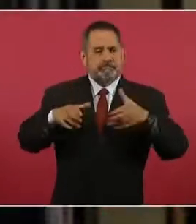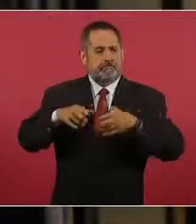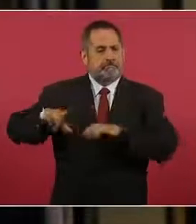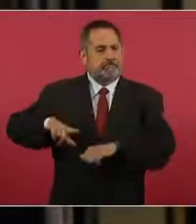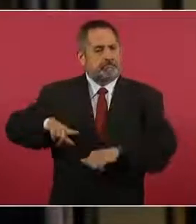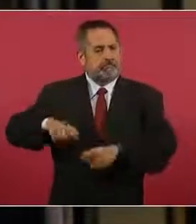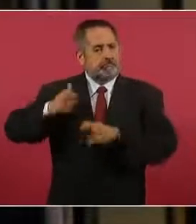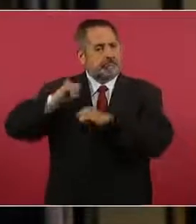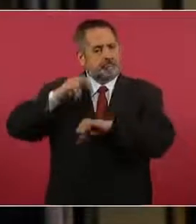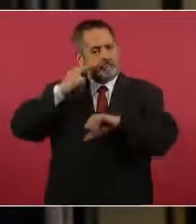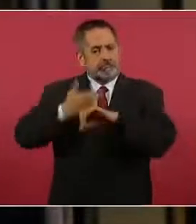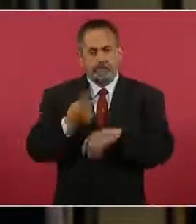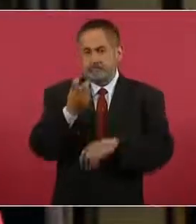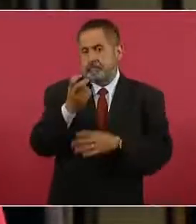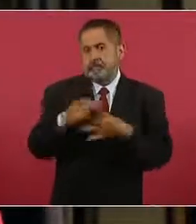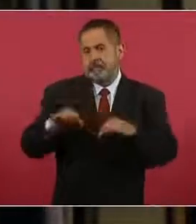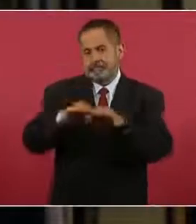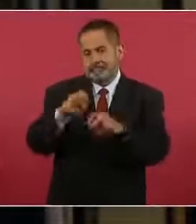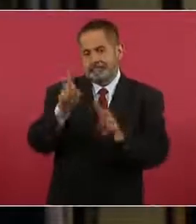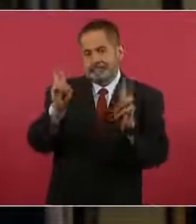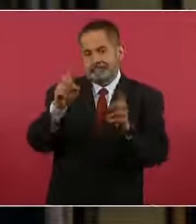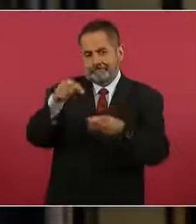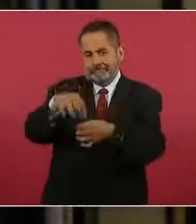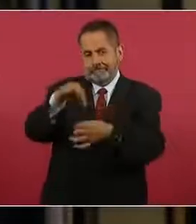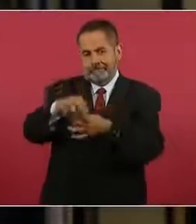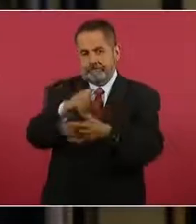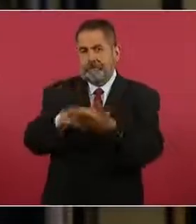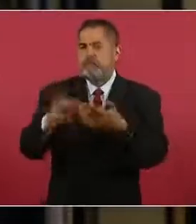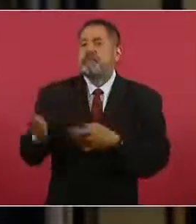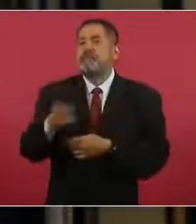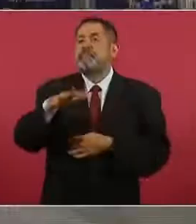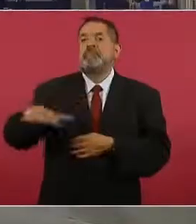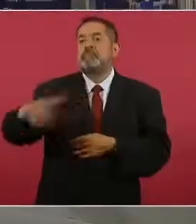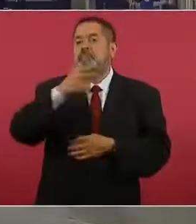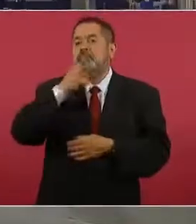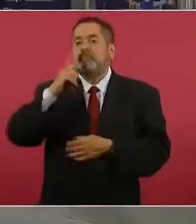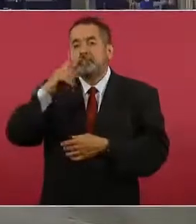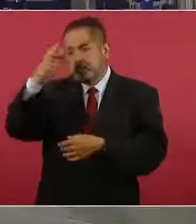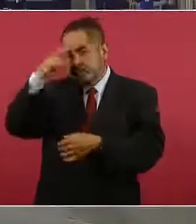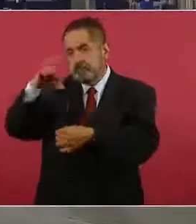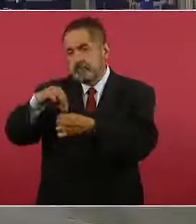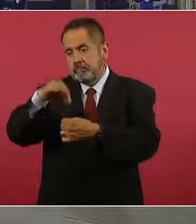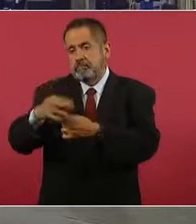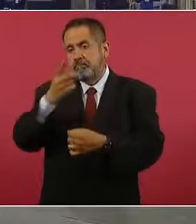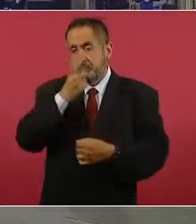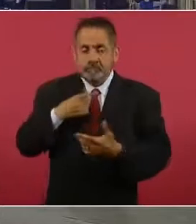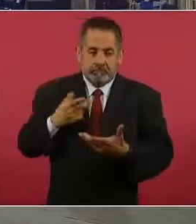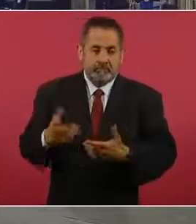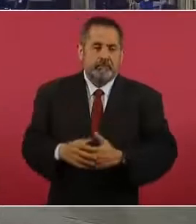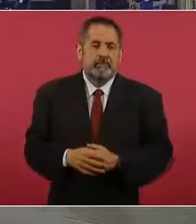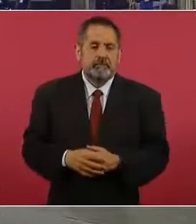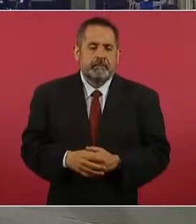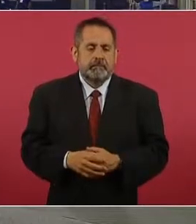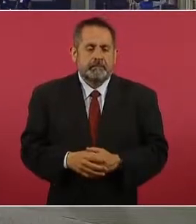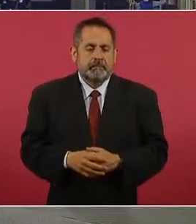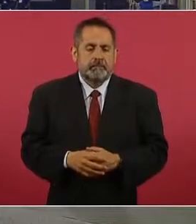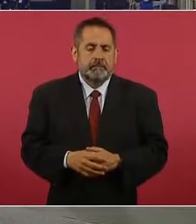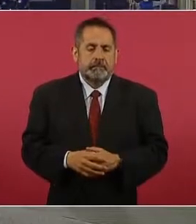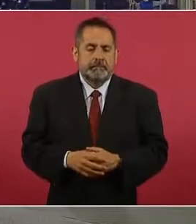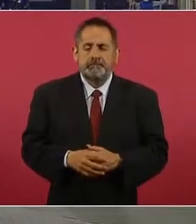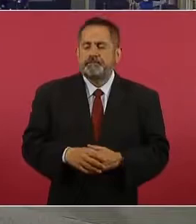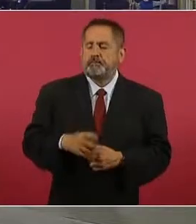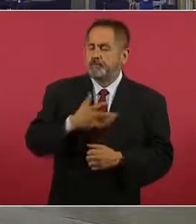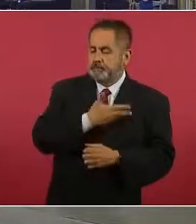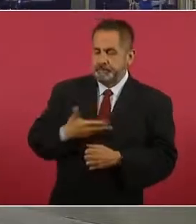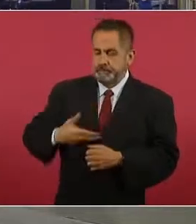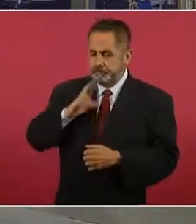caso es importante el tema electoral y que se escuche la voz de las y los mexicanos. Bueno, vamos a esperar a